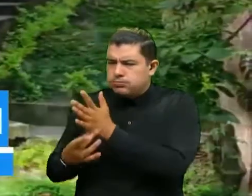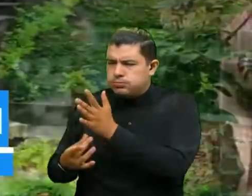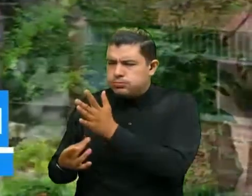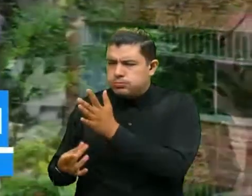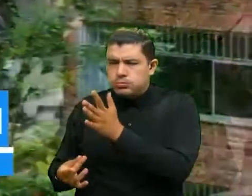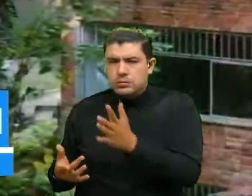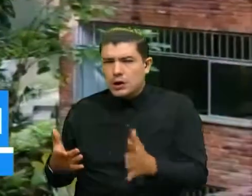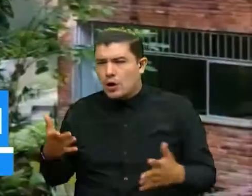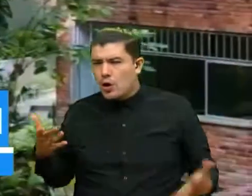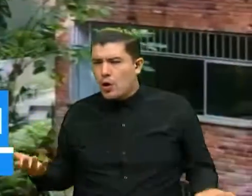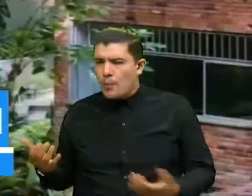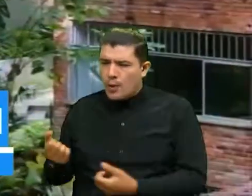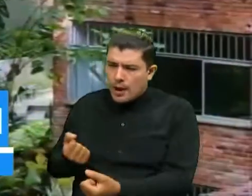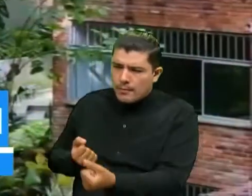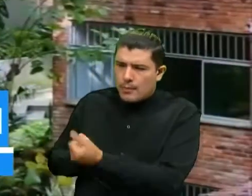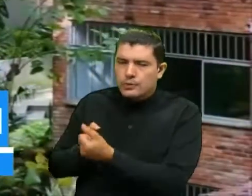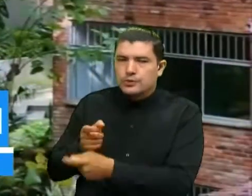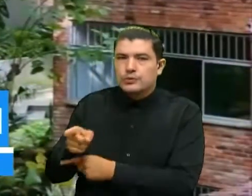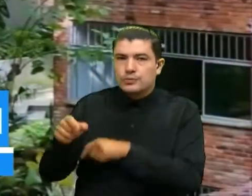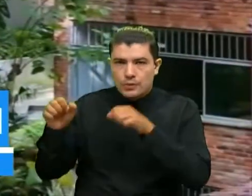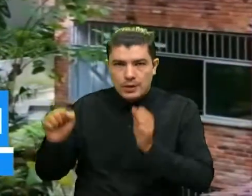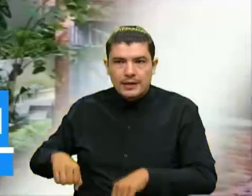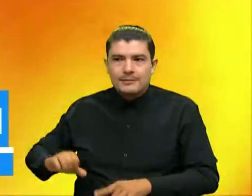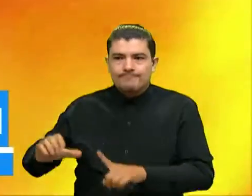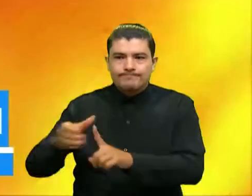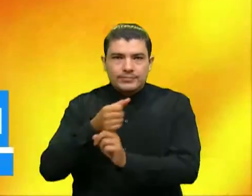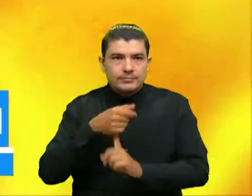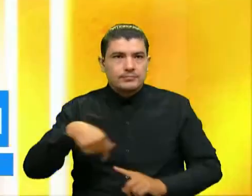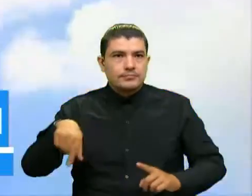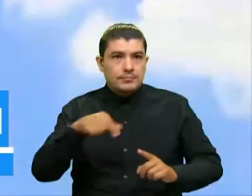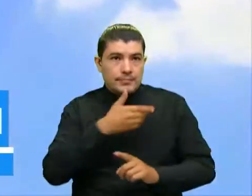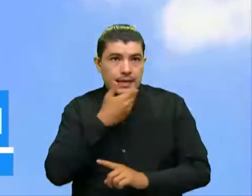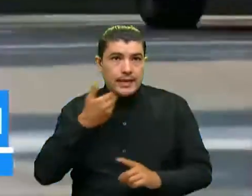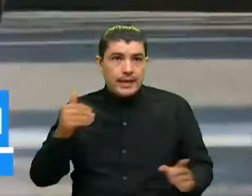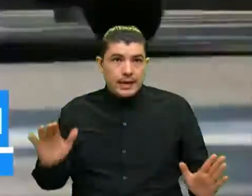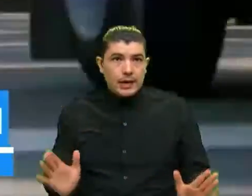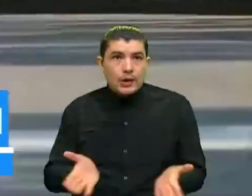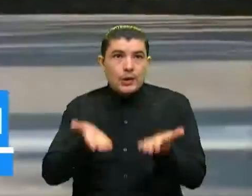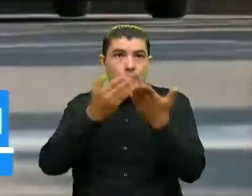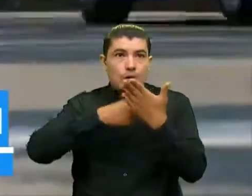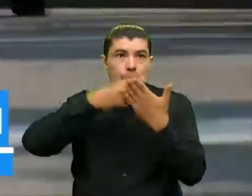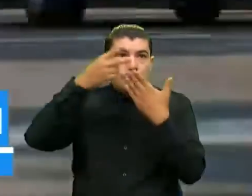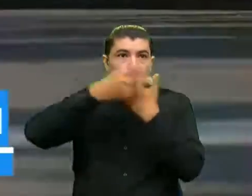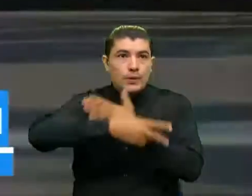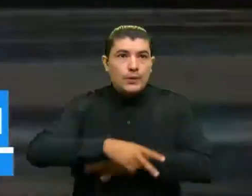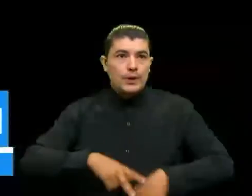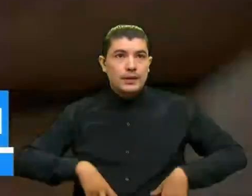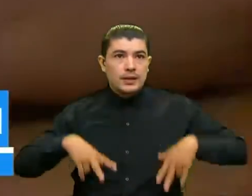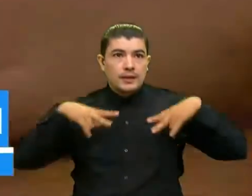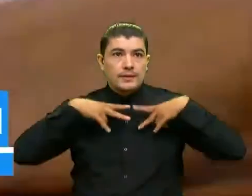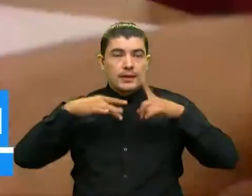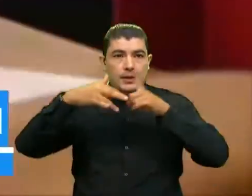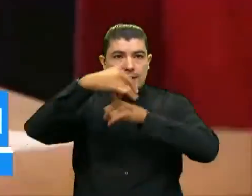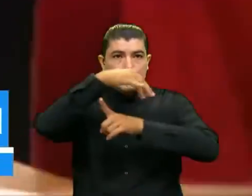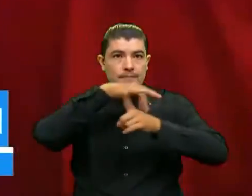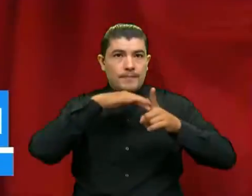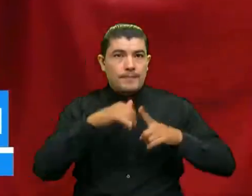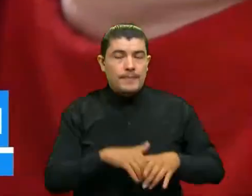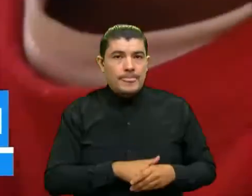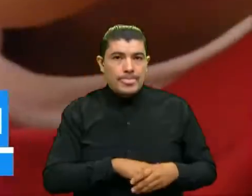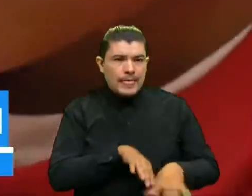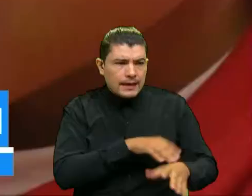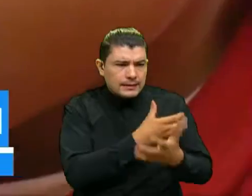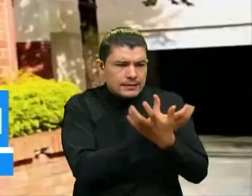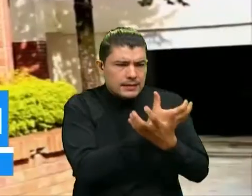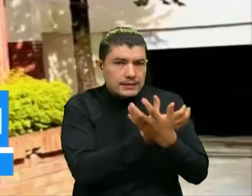podemos apoyarlas a ellas a encontrar mejores proyectos de vida y mejores entornos la ciencia de datos es